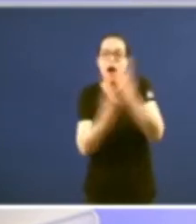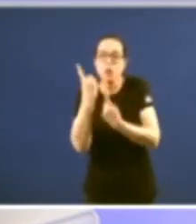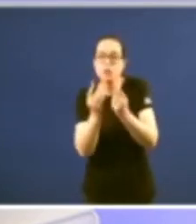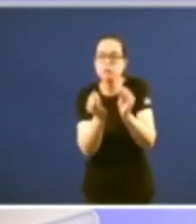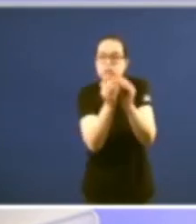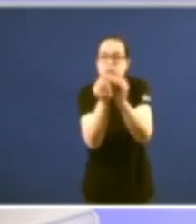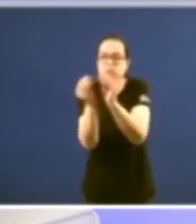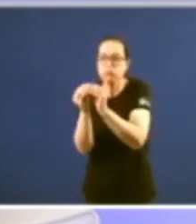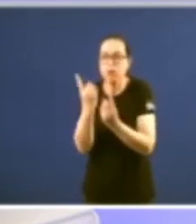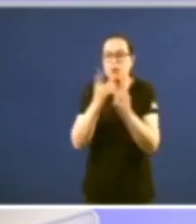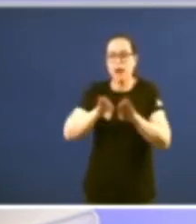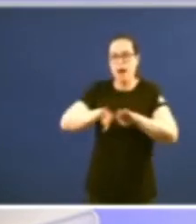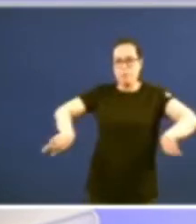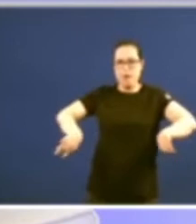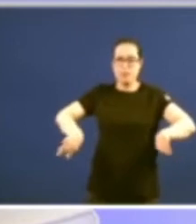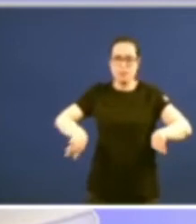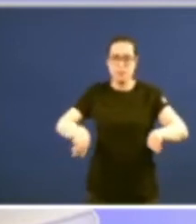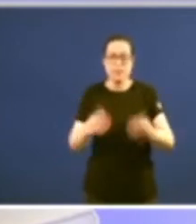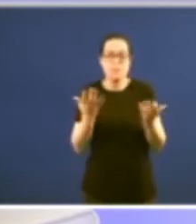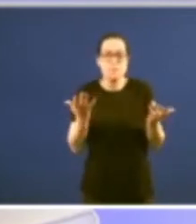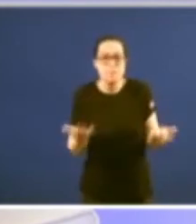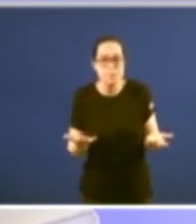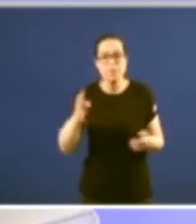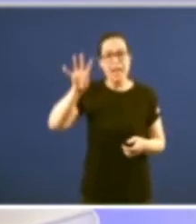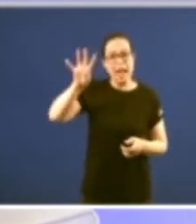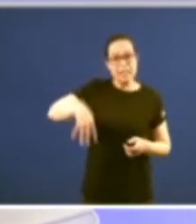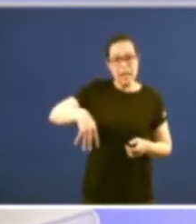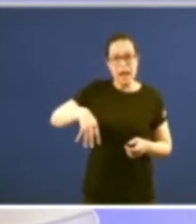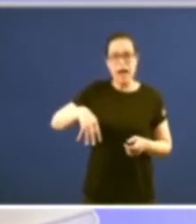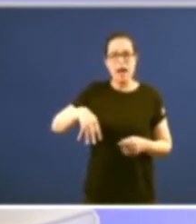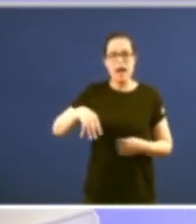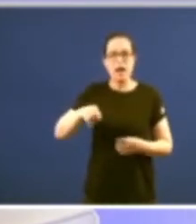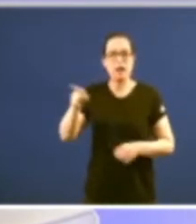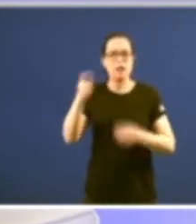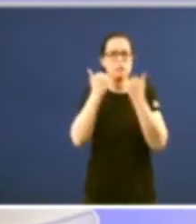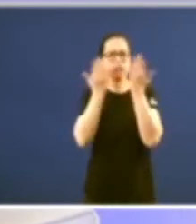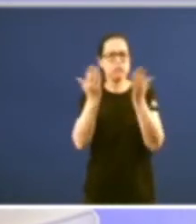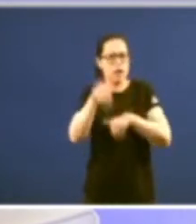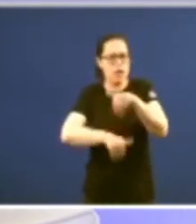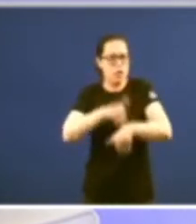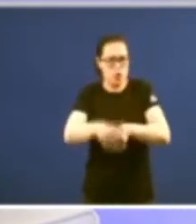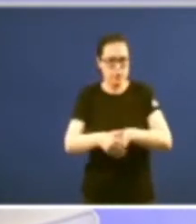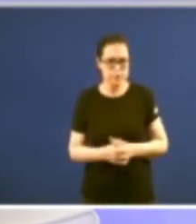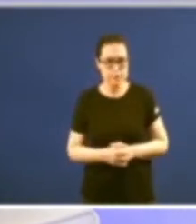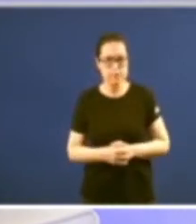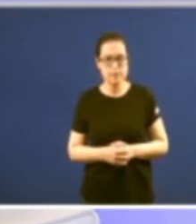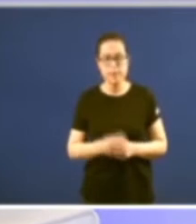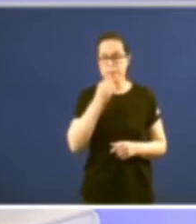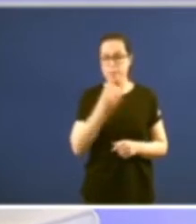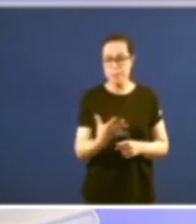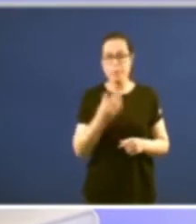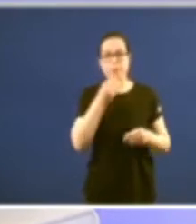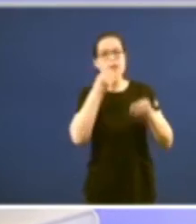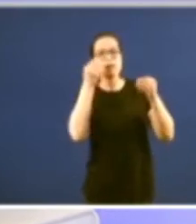pero ali cada un cada un lán fai eleccións cando lle parece ben a parte da